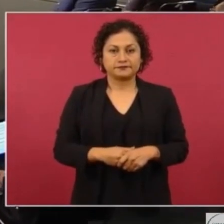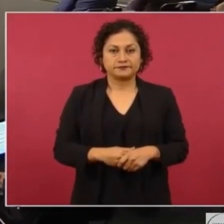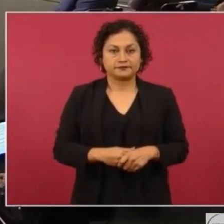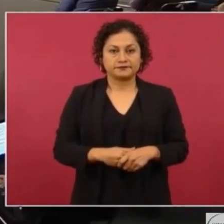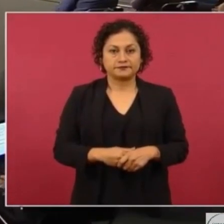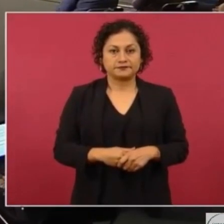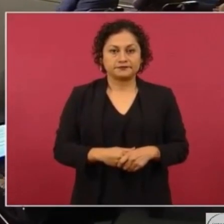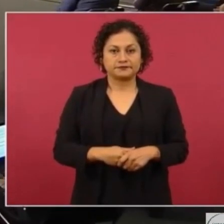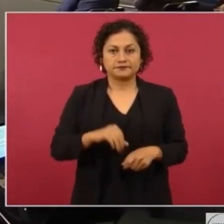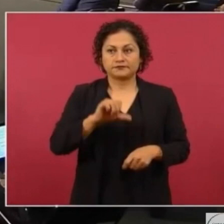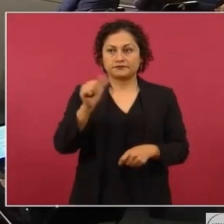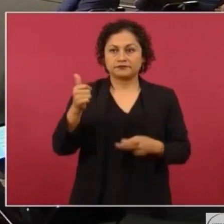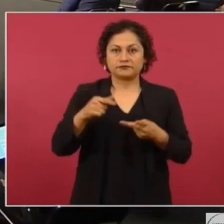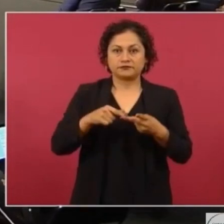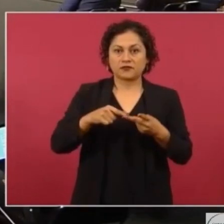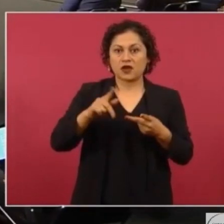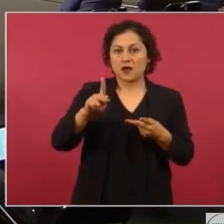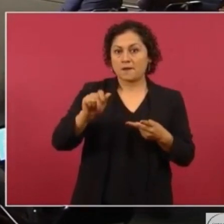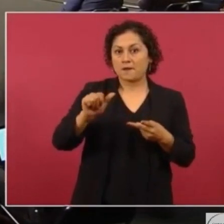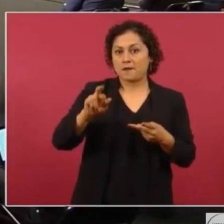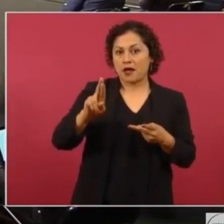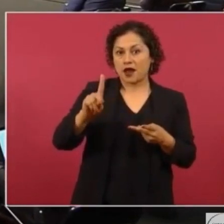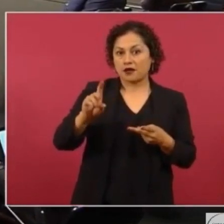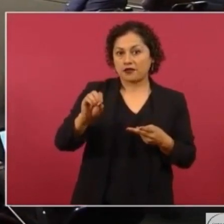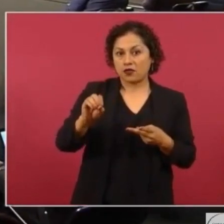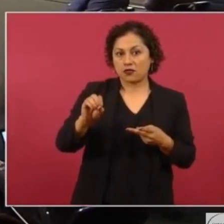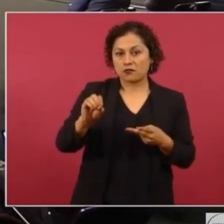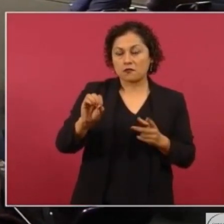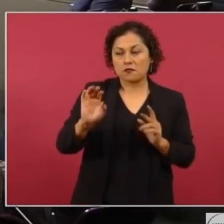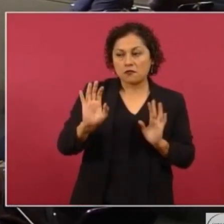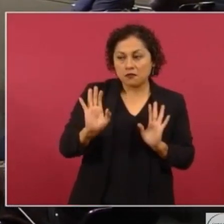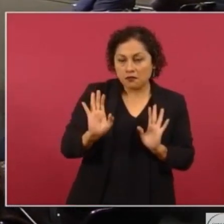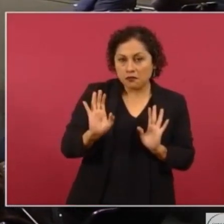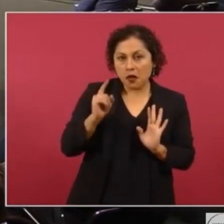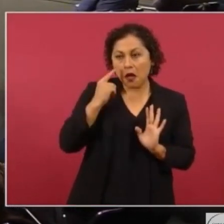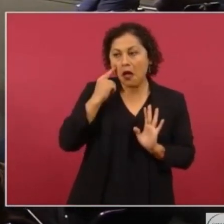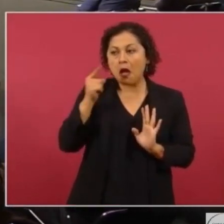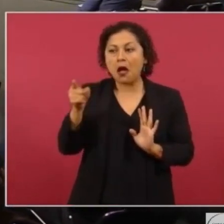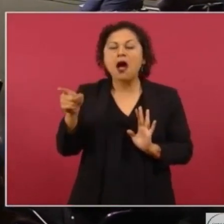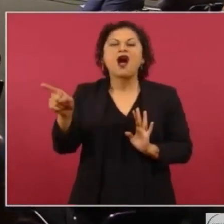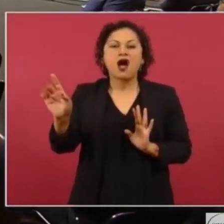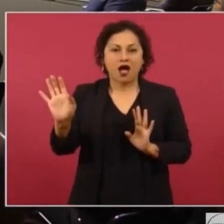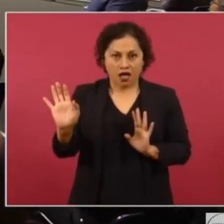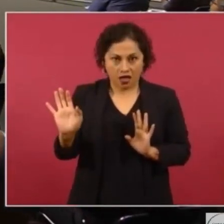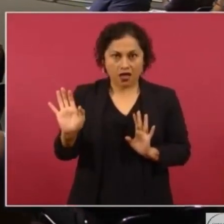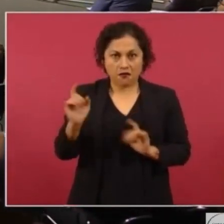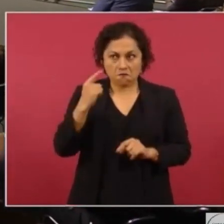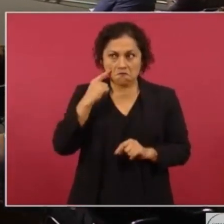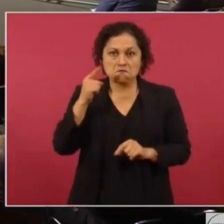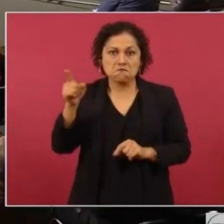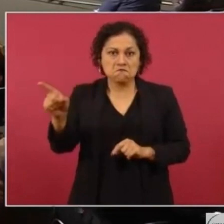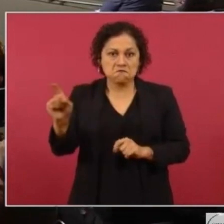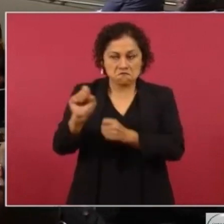Mario Pardo pues ahí nada más de vista tampoco